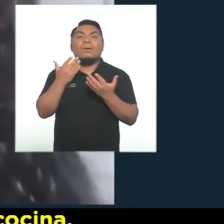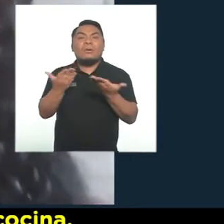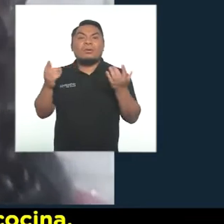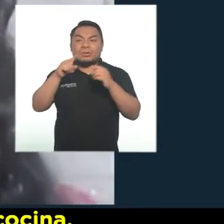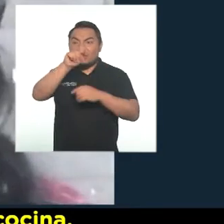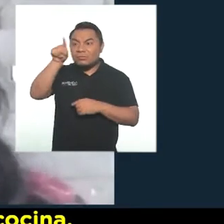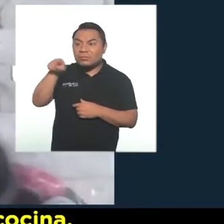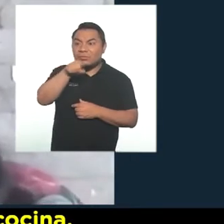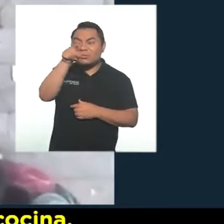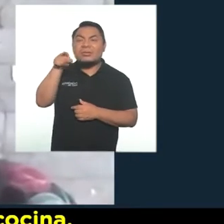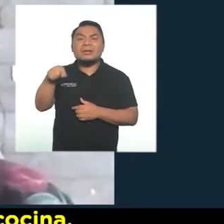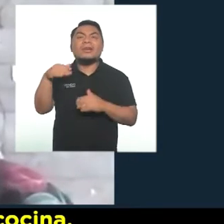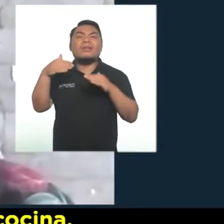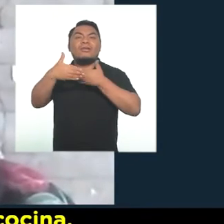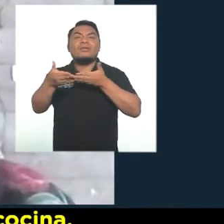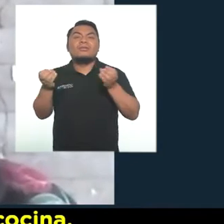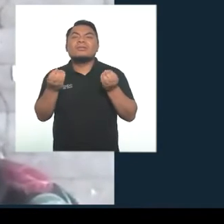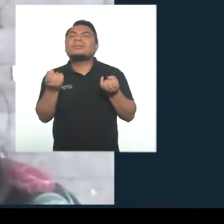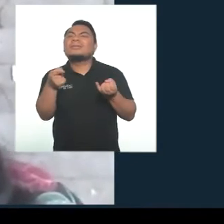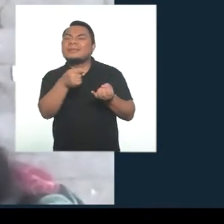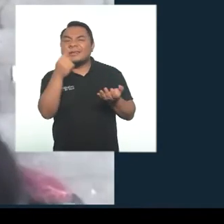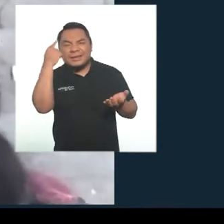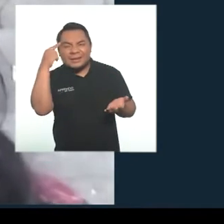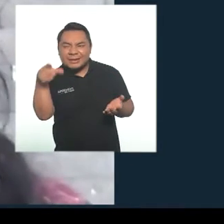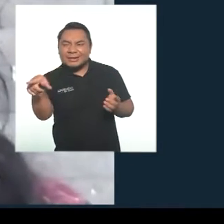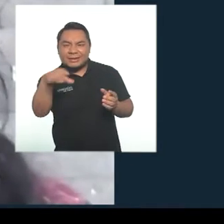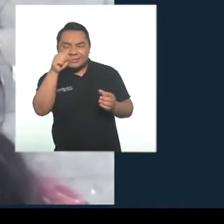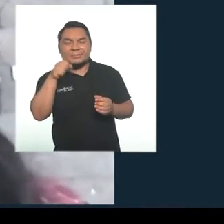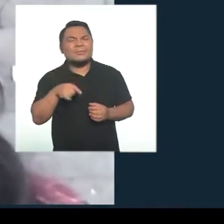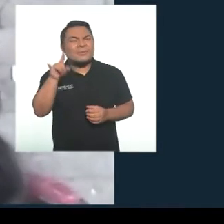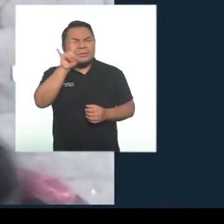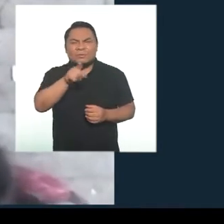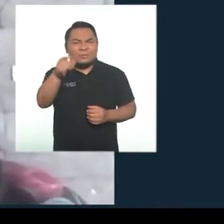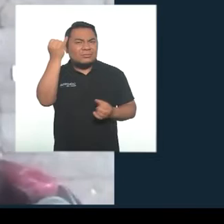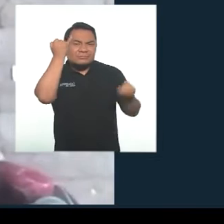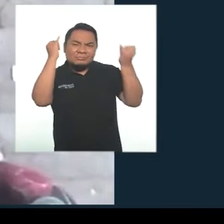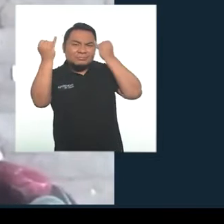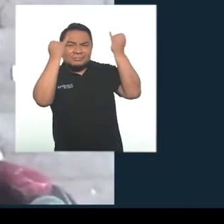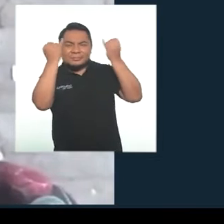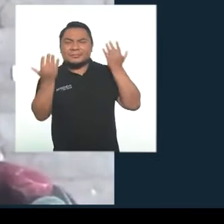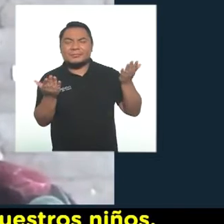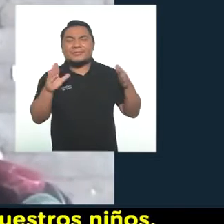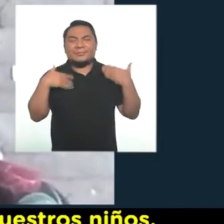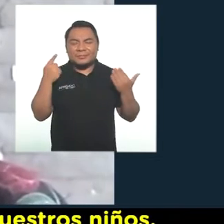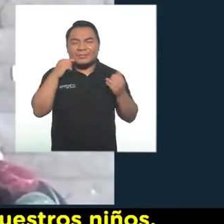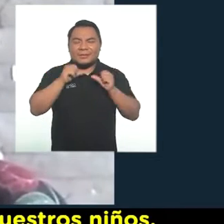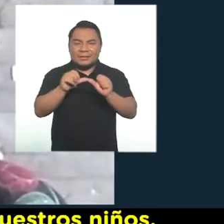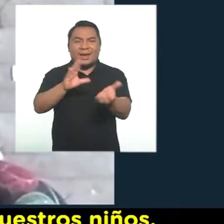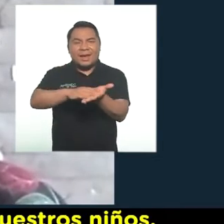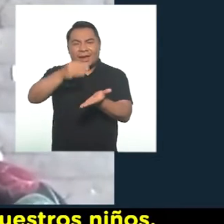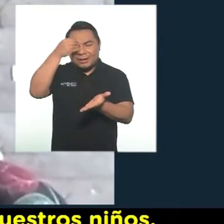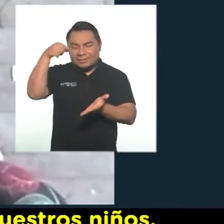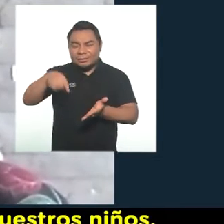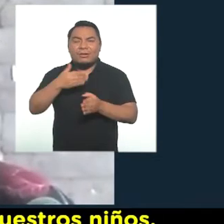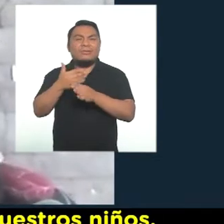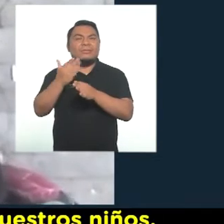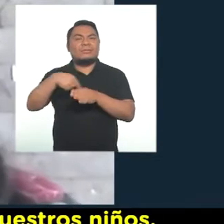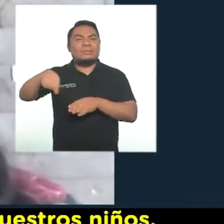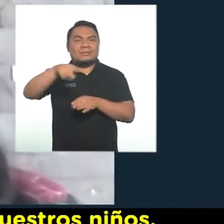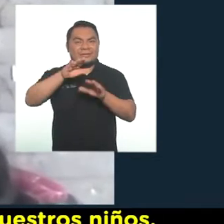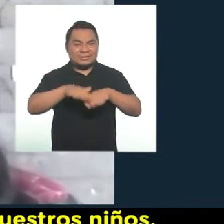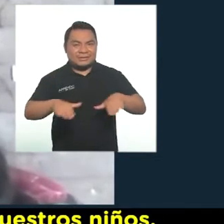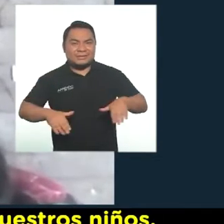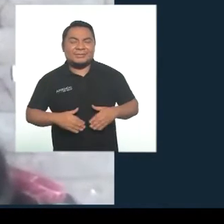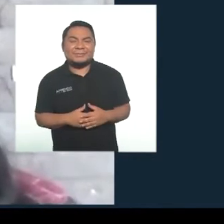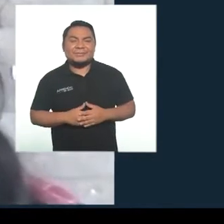circulares tenemos en la cocina. La idea es utilizar nuestra imaginación para poder seguir aprendiendo y compartir